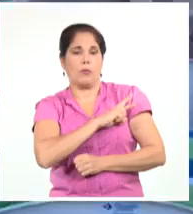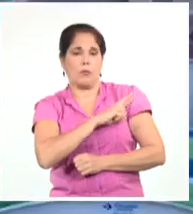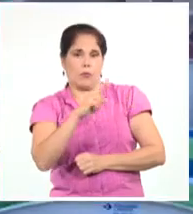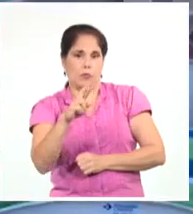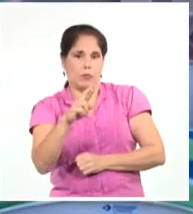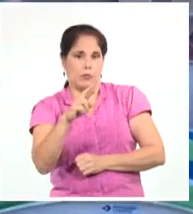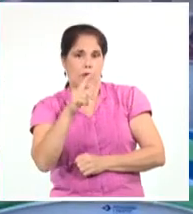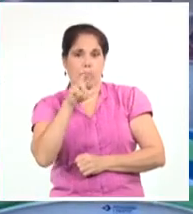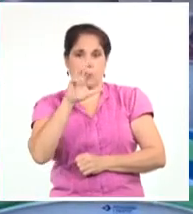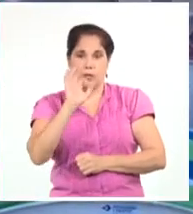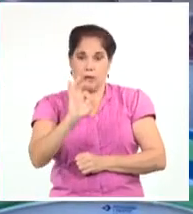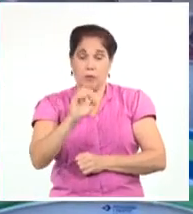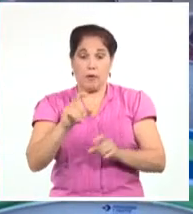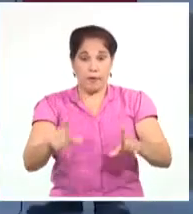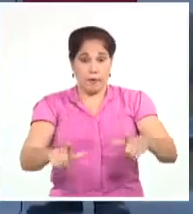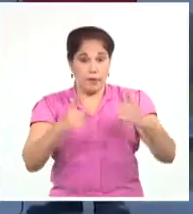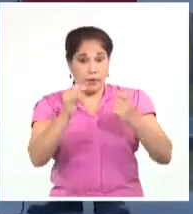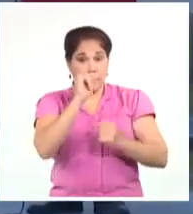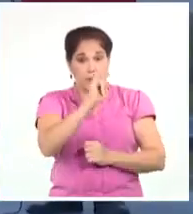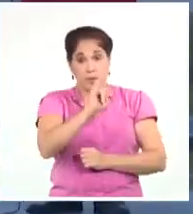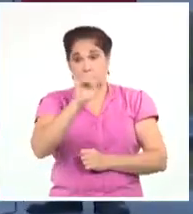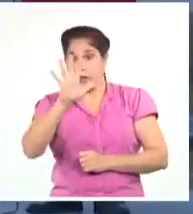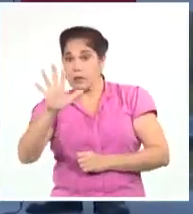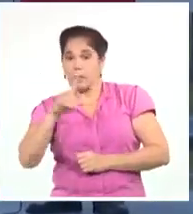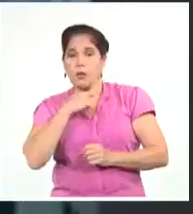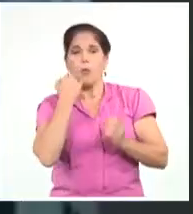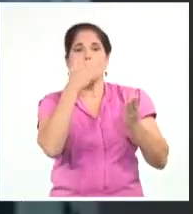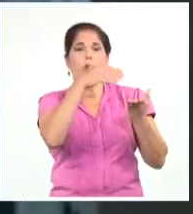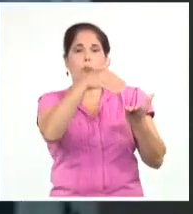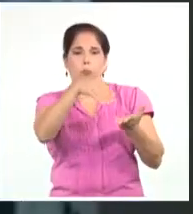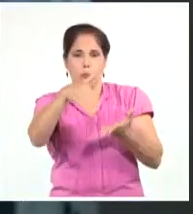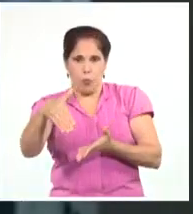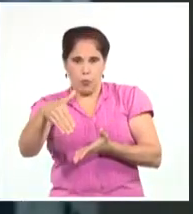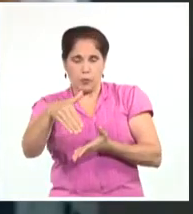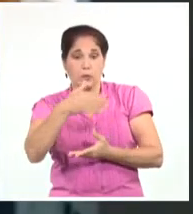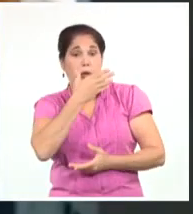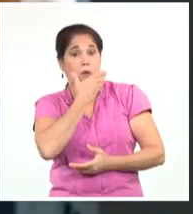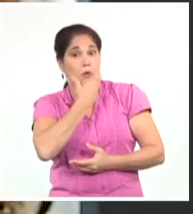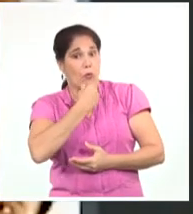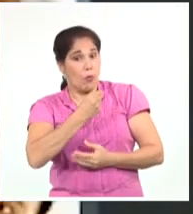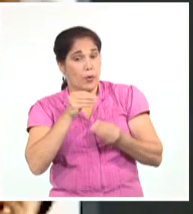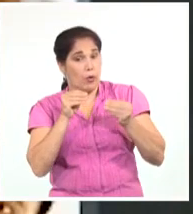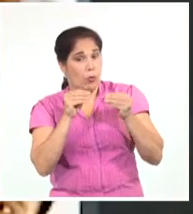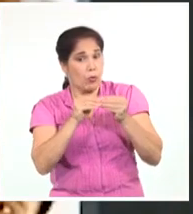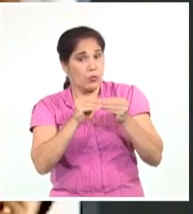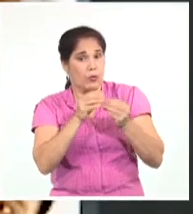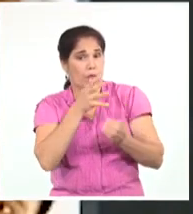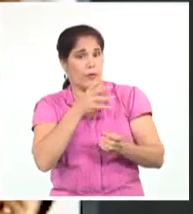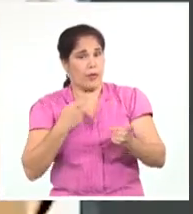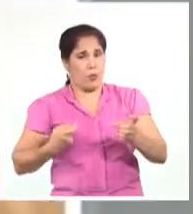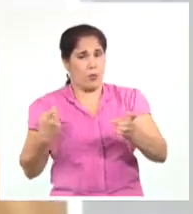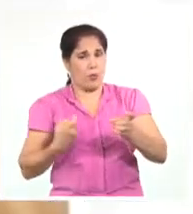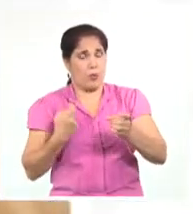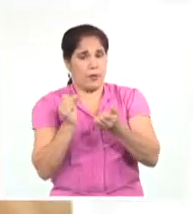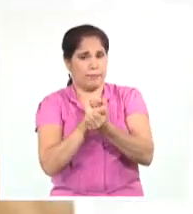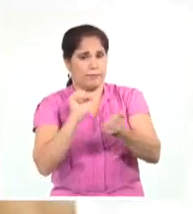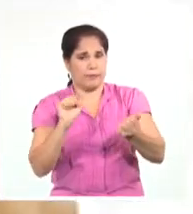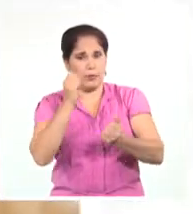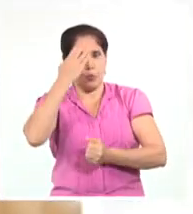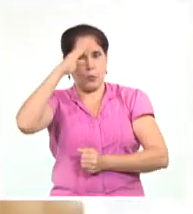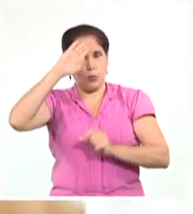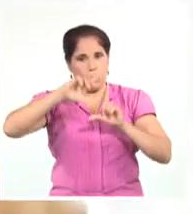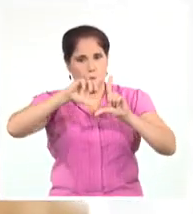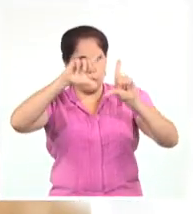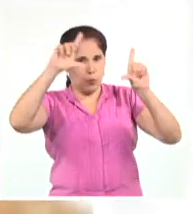García en el aniversario 65 de su caída en combate, joven que se unió a Fidel en las luchas por la libertad. Que